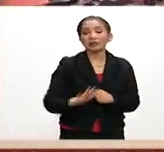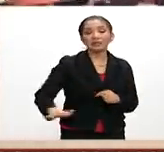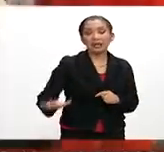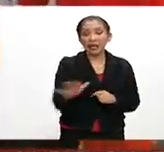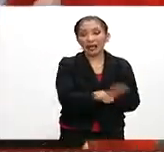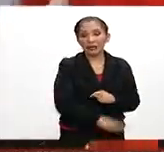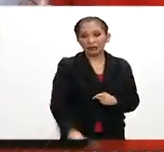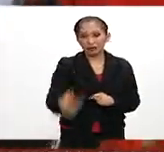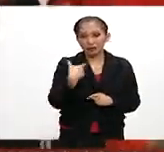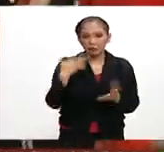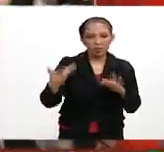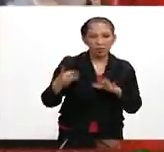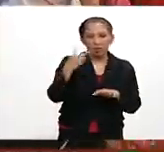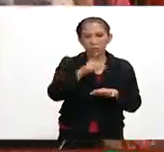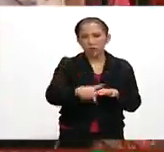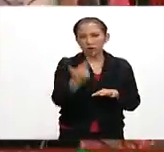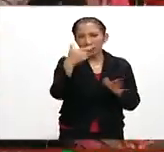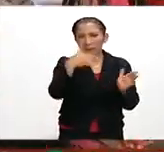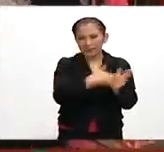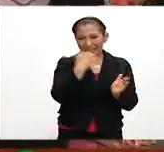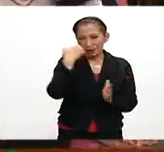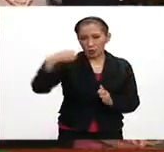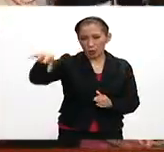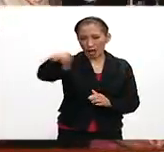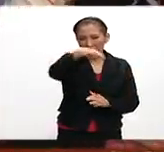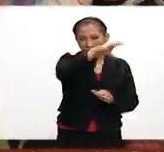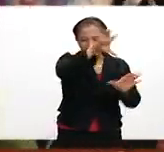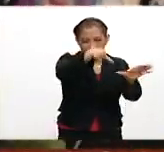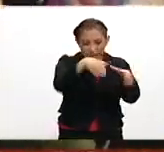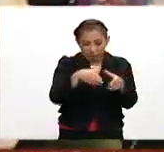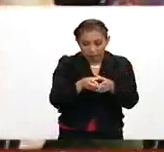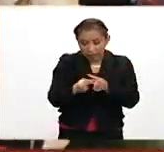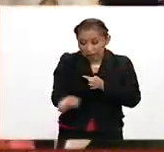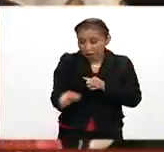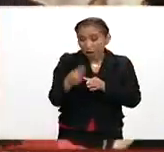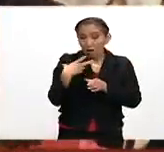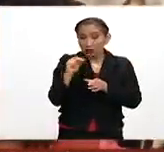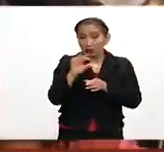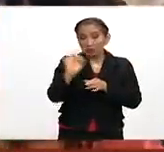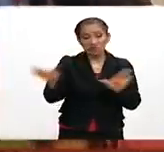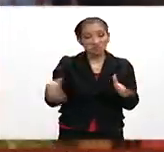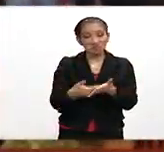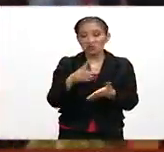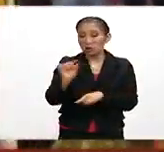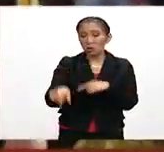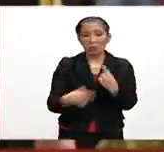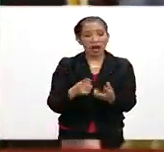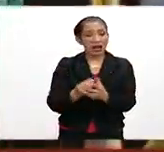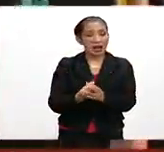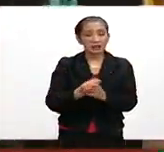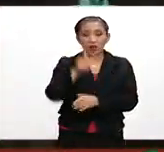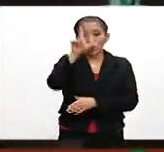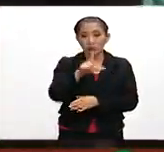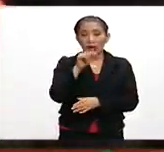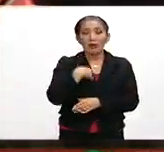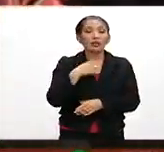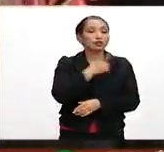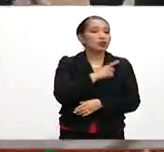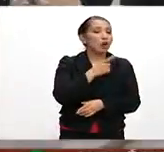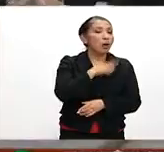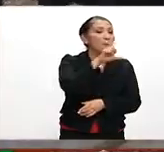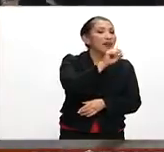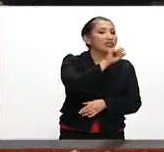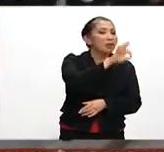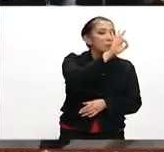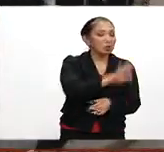de los poco más de 12 mil planteles escolares los que mantendrían cerradas sus puertas este lunes, mientras que solo el